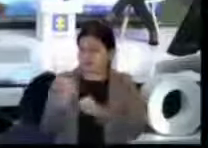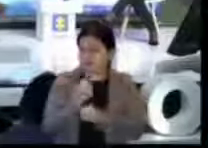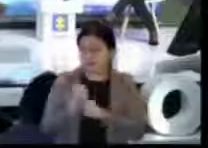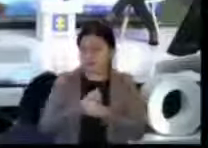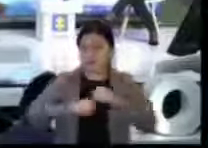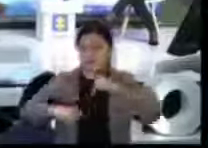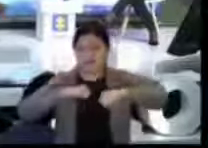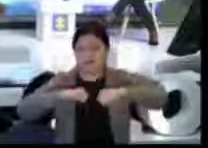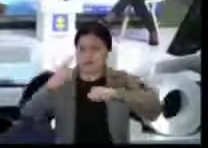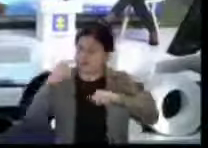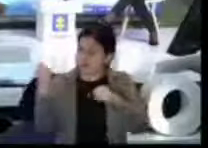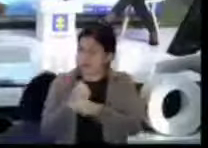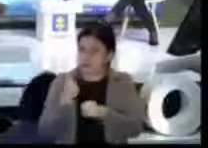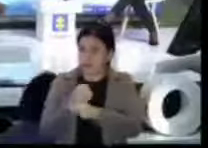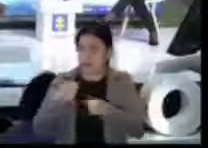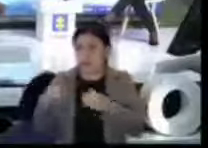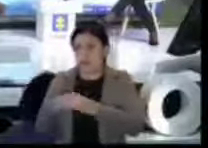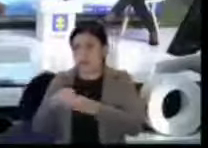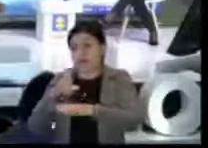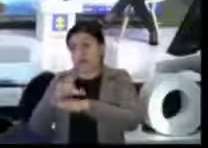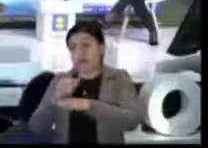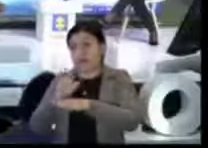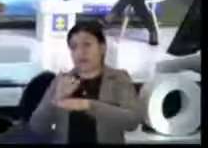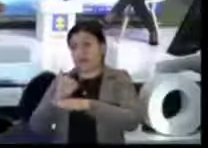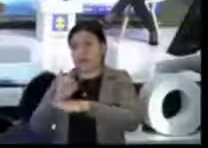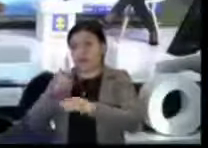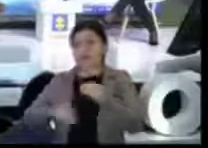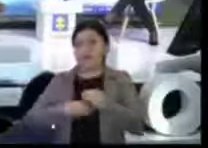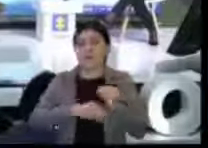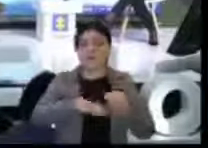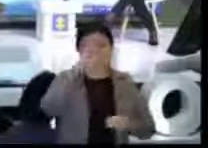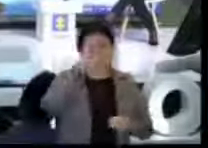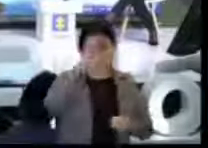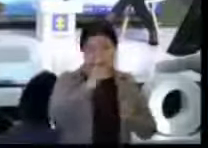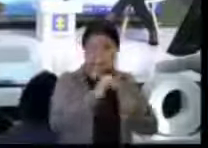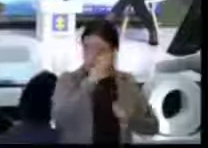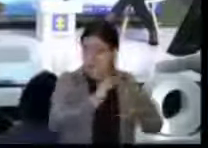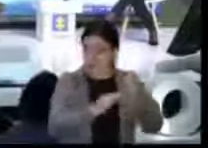trabajado con CTI y la Policía Judicial de la Policía Nacional.